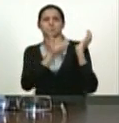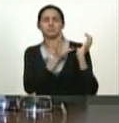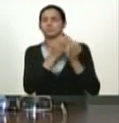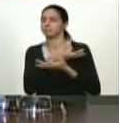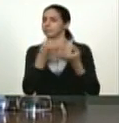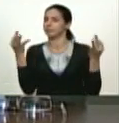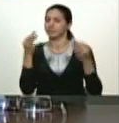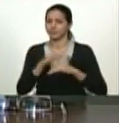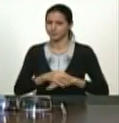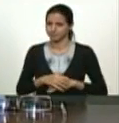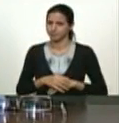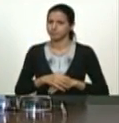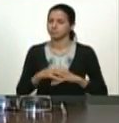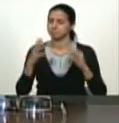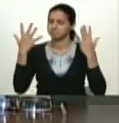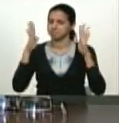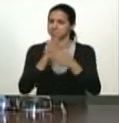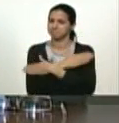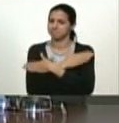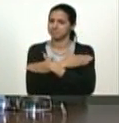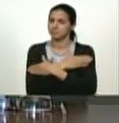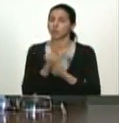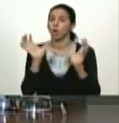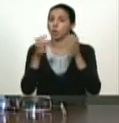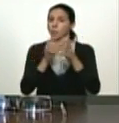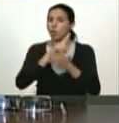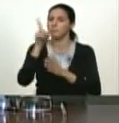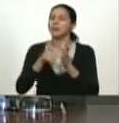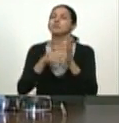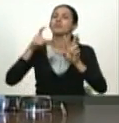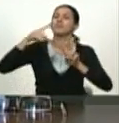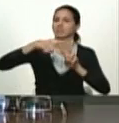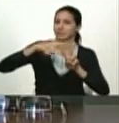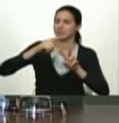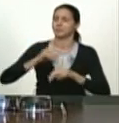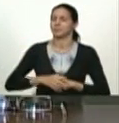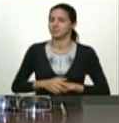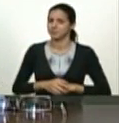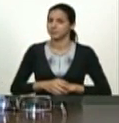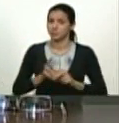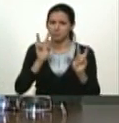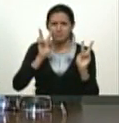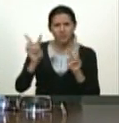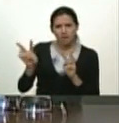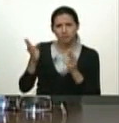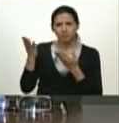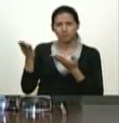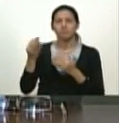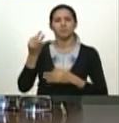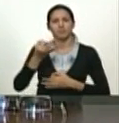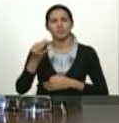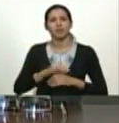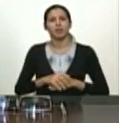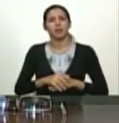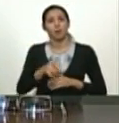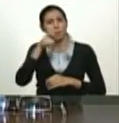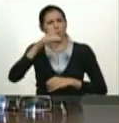verdaderamente los felicito a todo el equipo y ustedes vieron bueno un pueblo en la calle